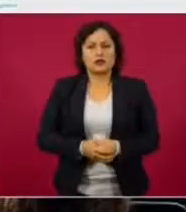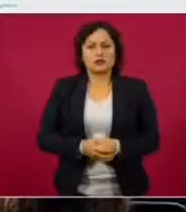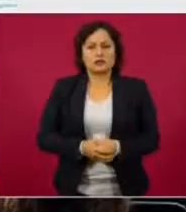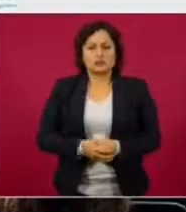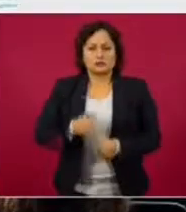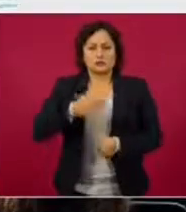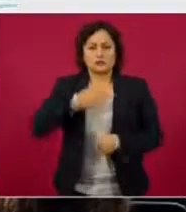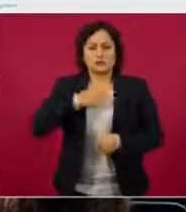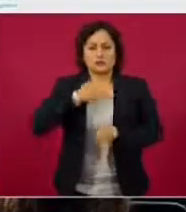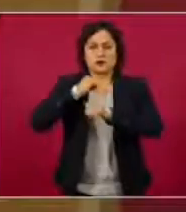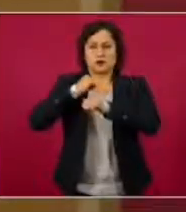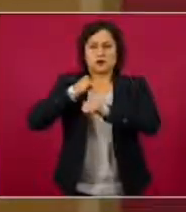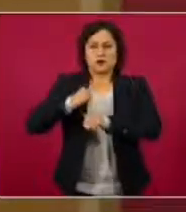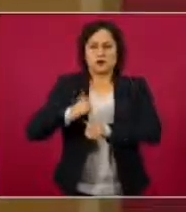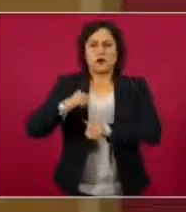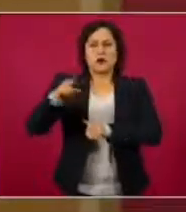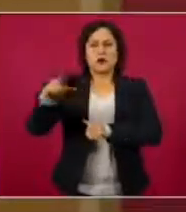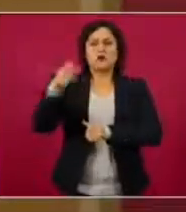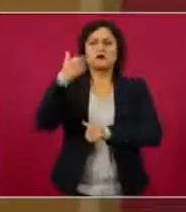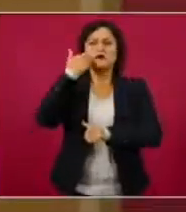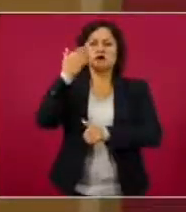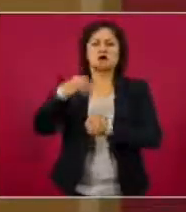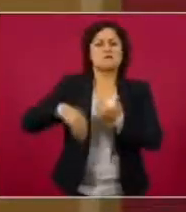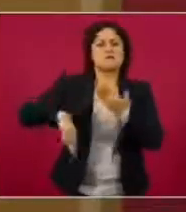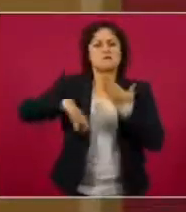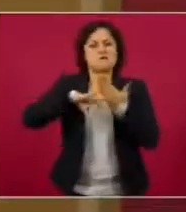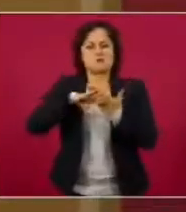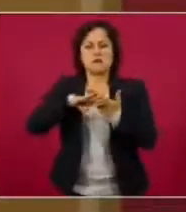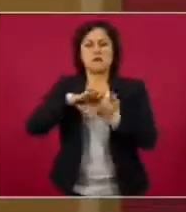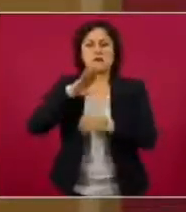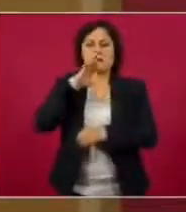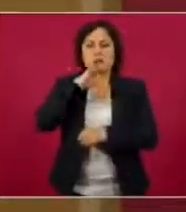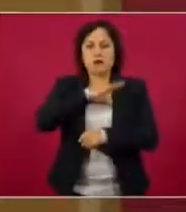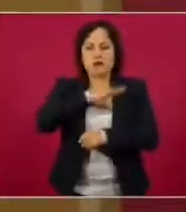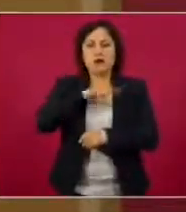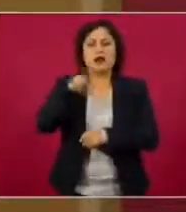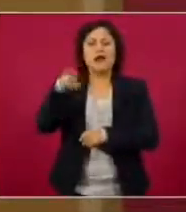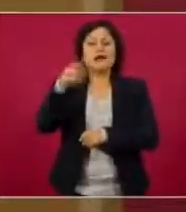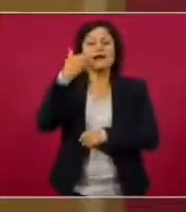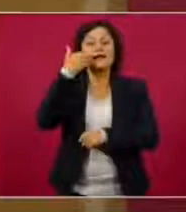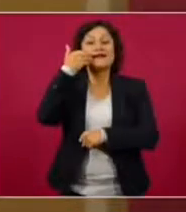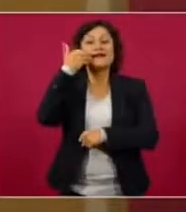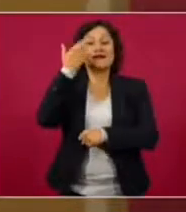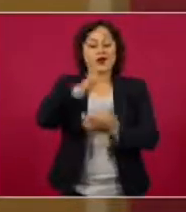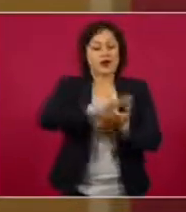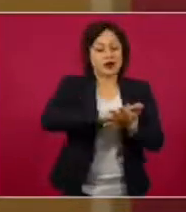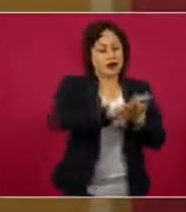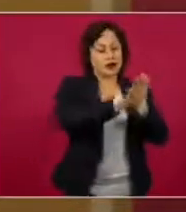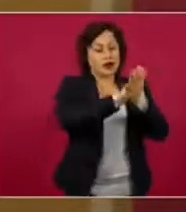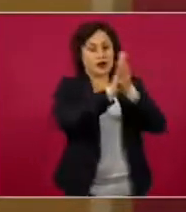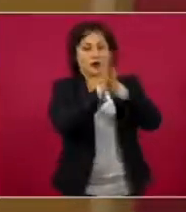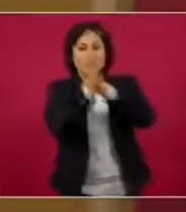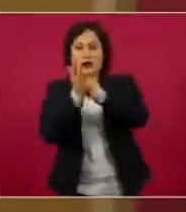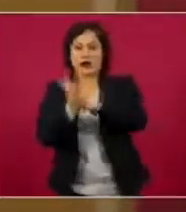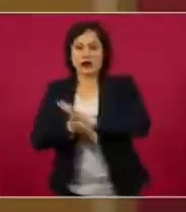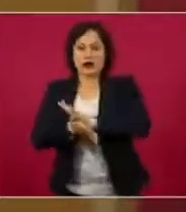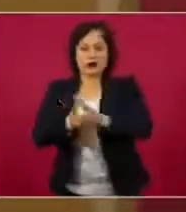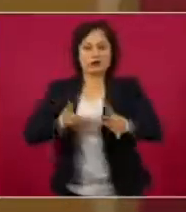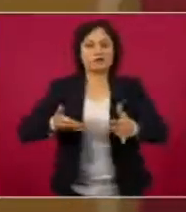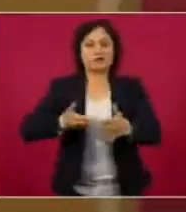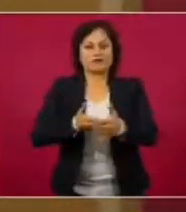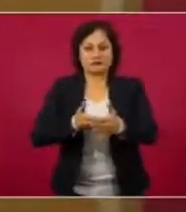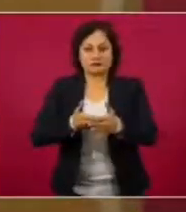autoridad moral y buscar detener el movimiento de transformación que millones de